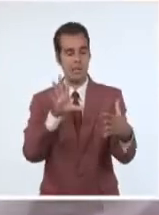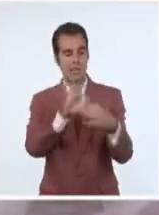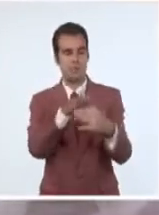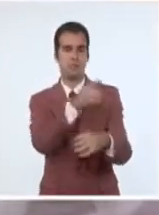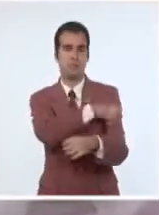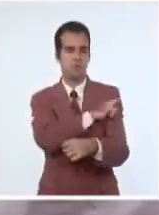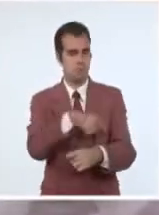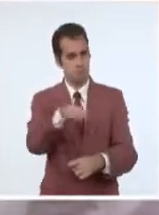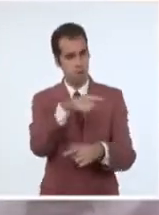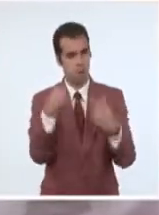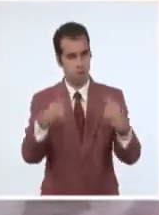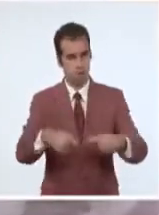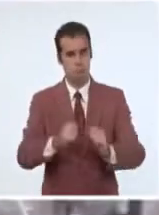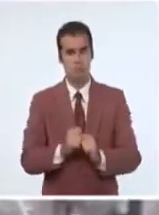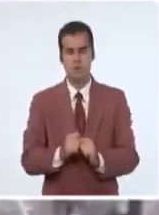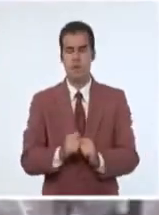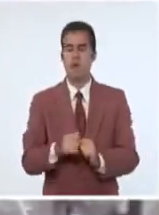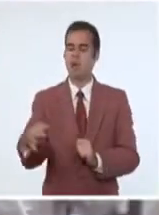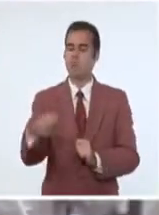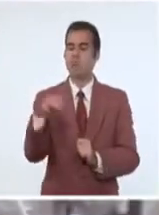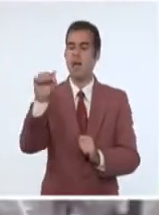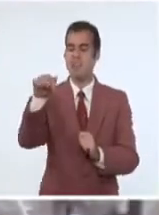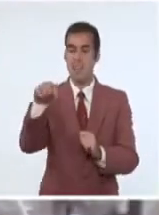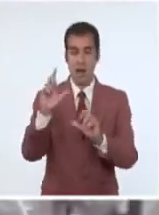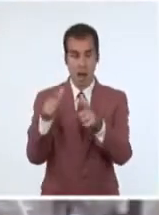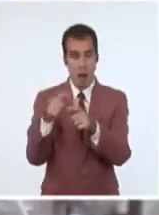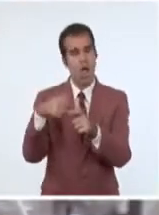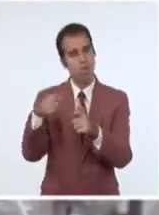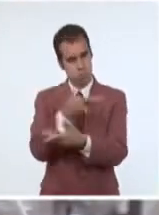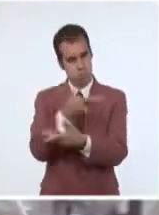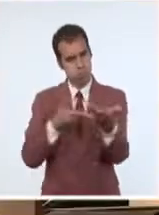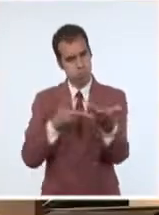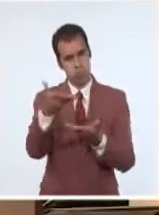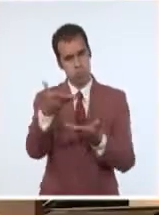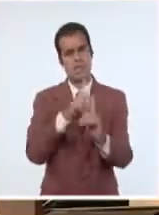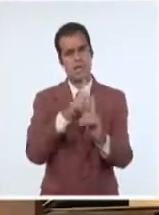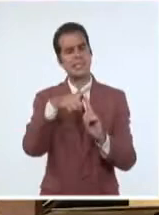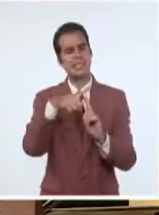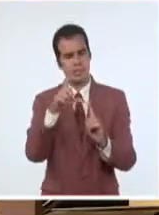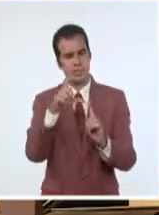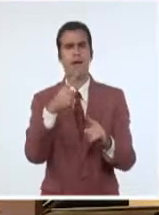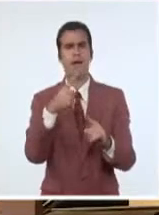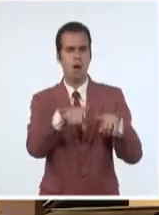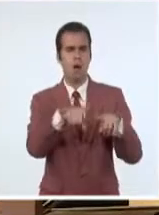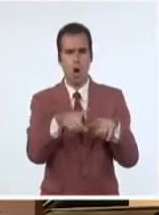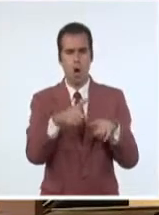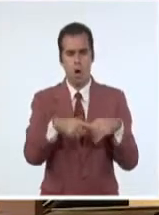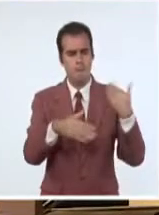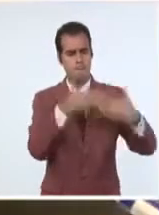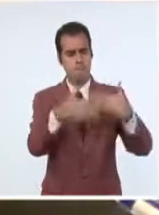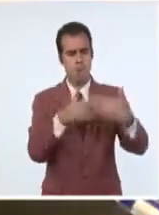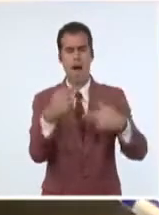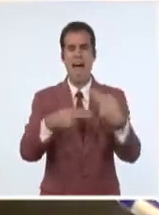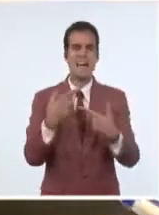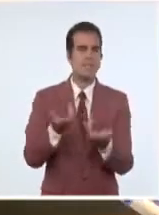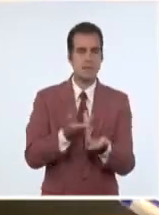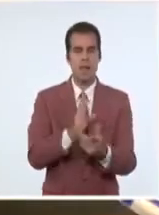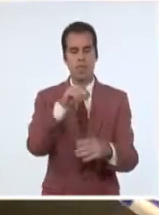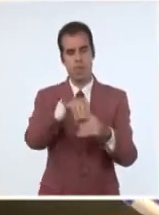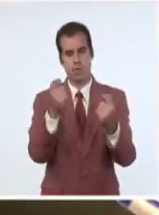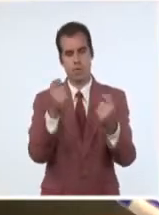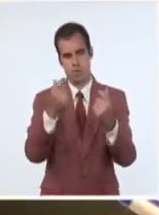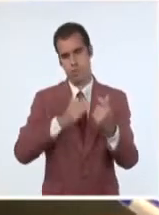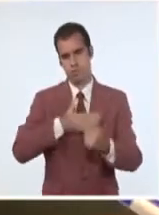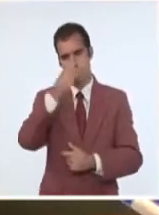el debate en los núcleos del partido de conjunto con los sindicatos sobre los procesos que se desarrollan en la economía